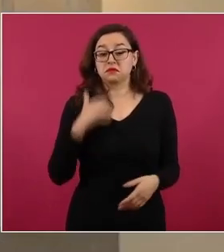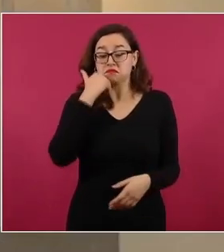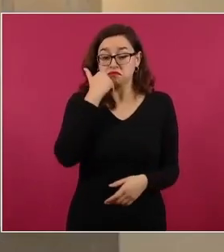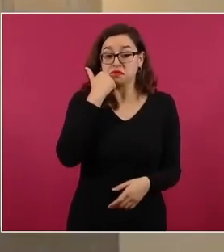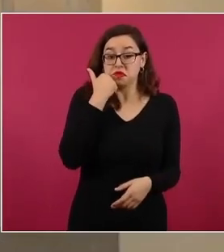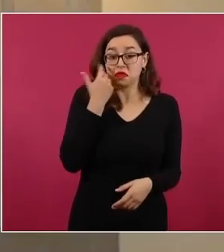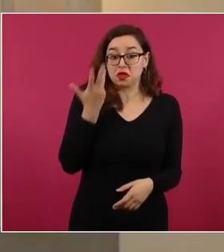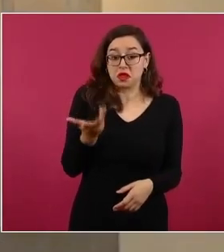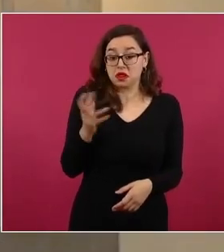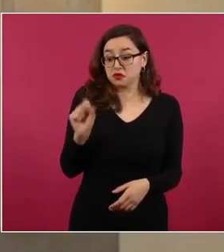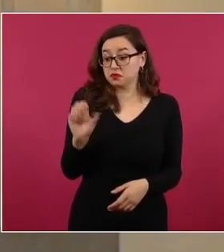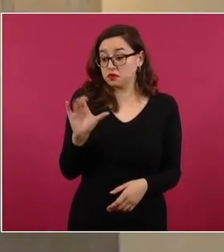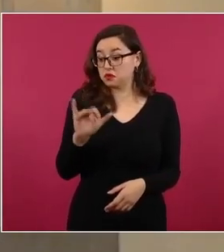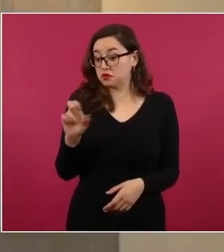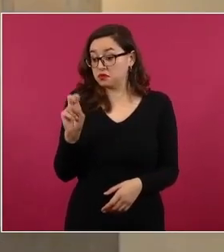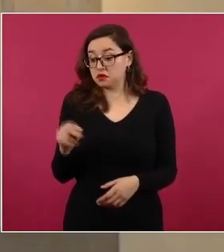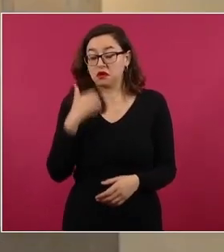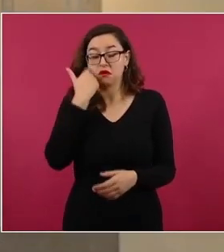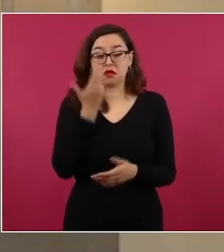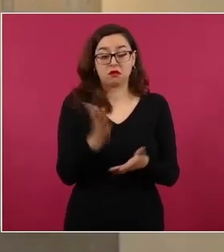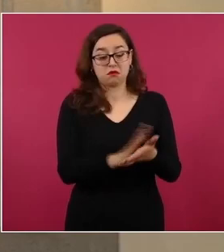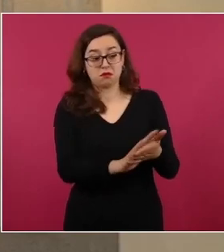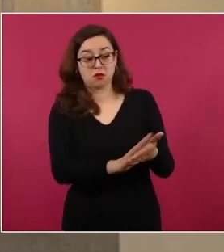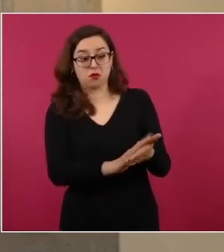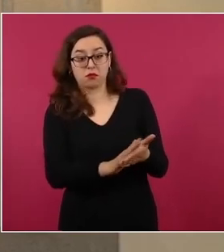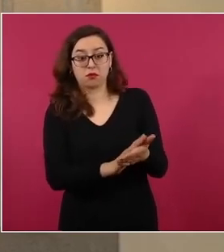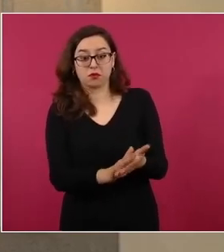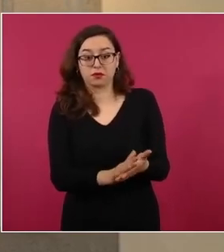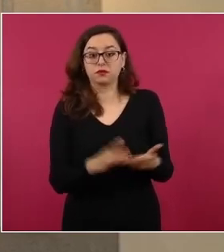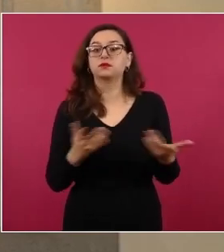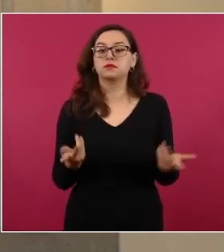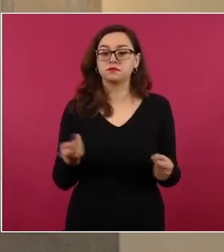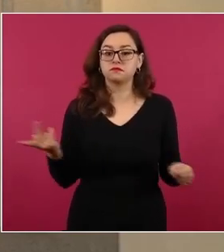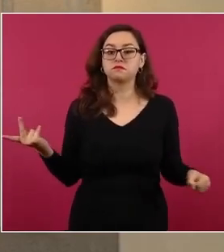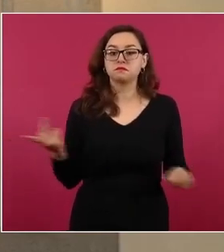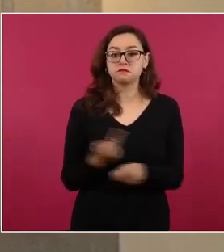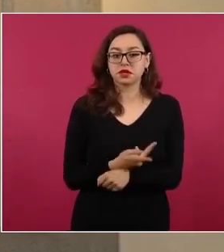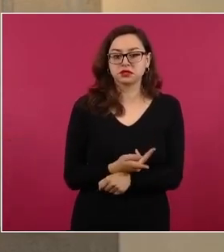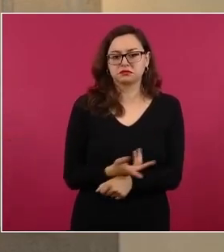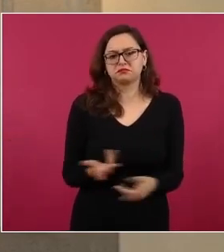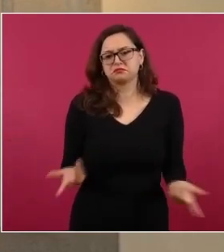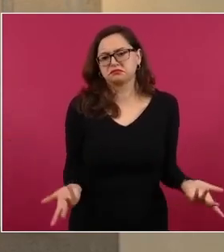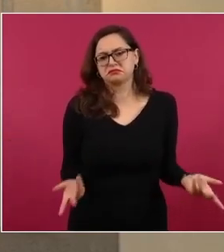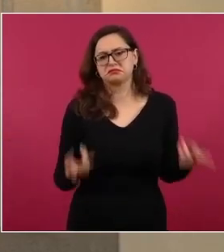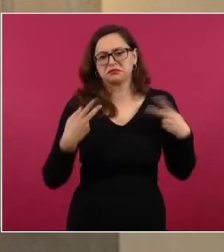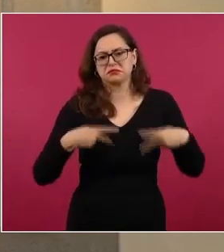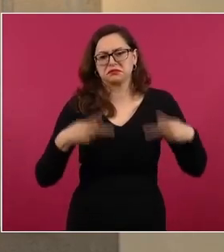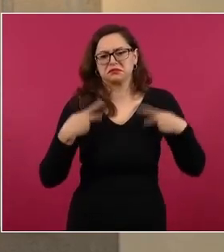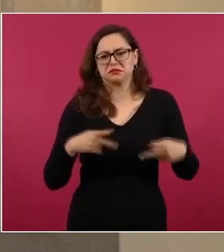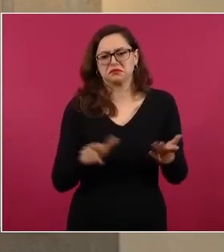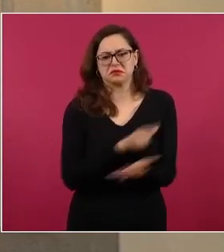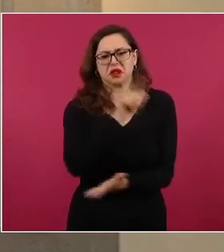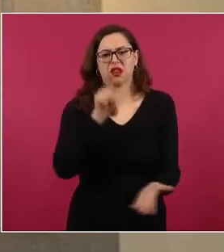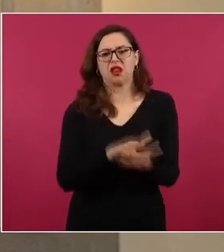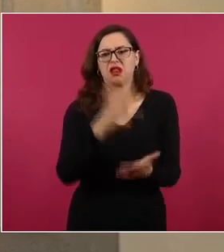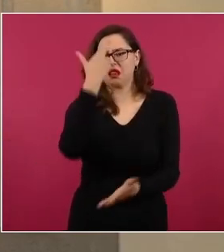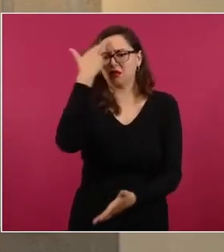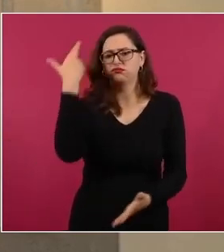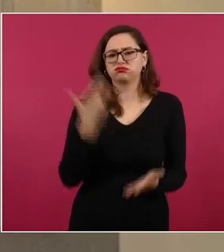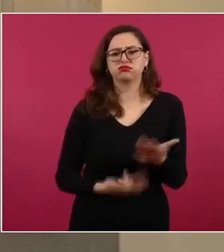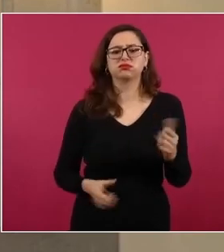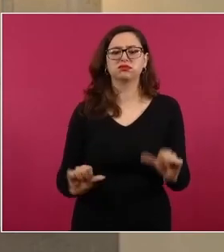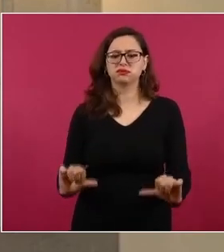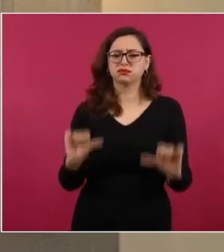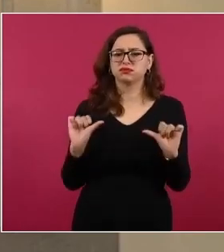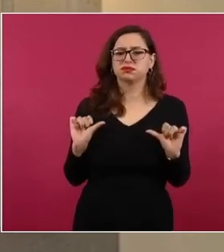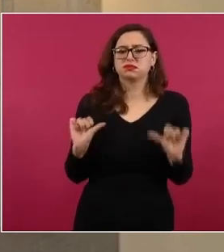discusión en la Suprema Corte, no solamente se volvería a la puerta giratoria, sino que podríamos hablar ahora